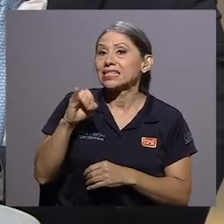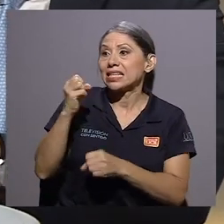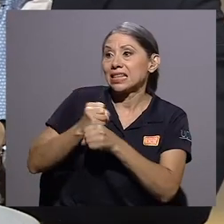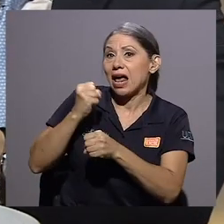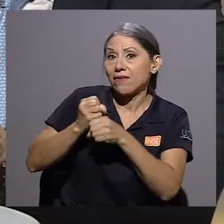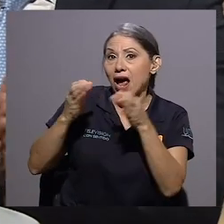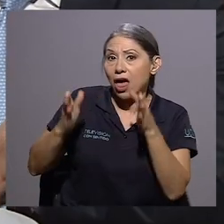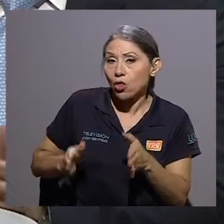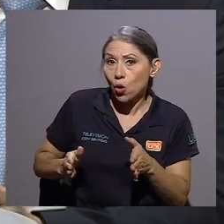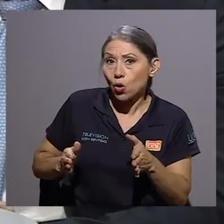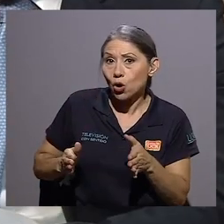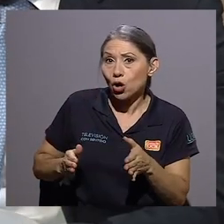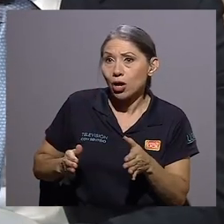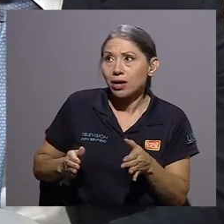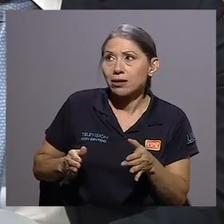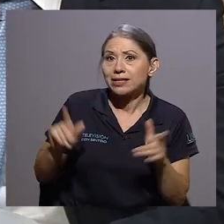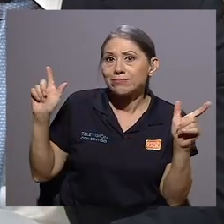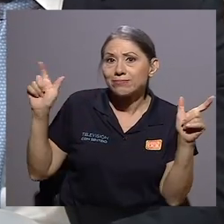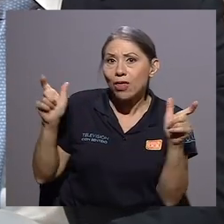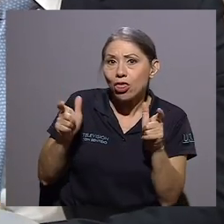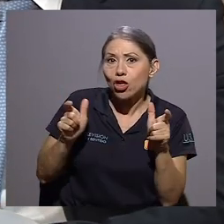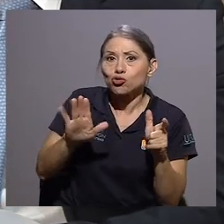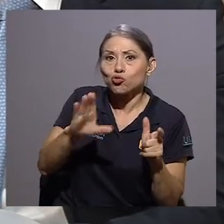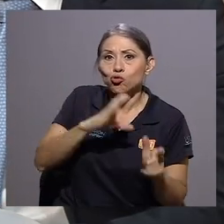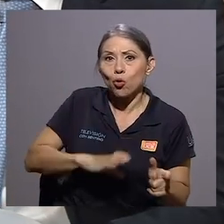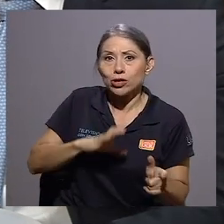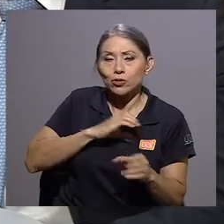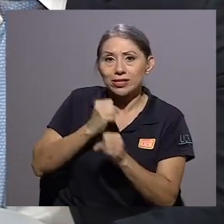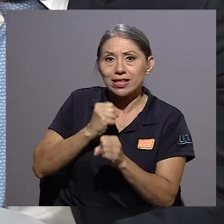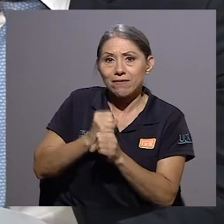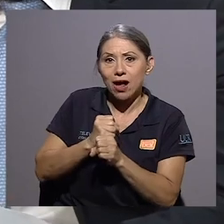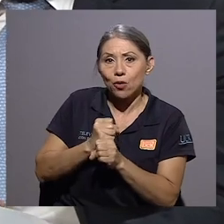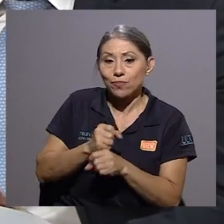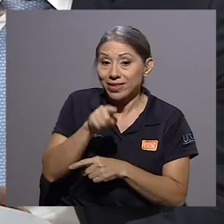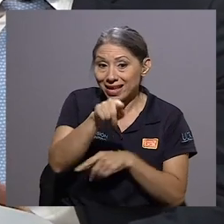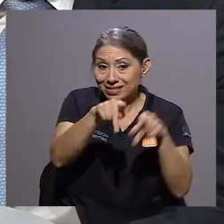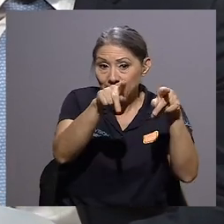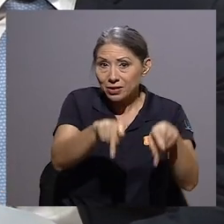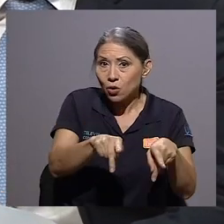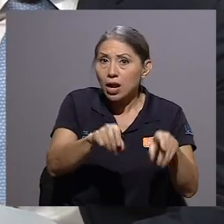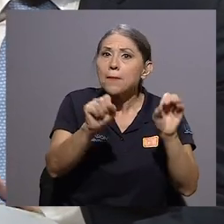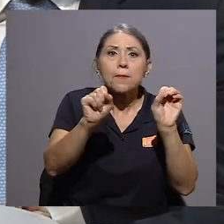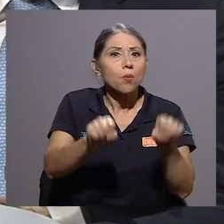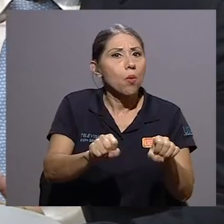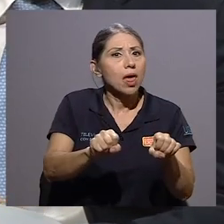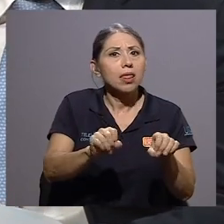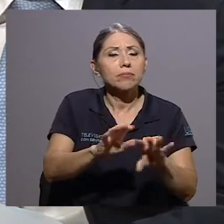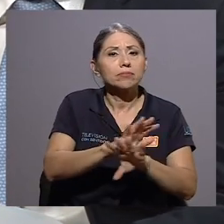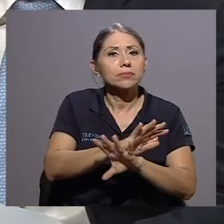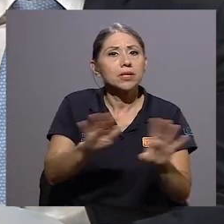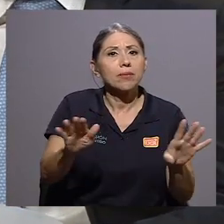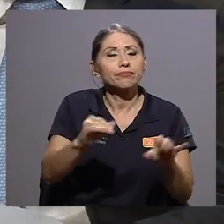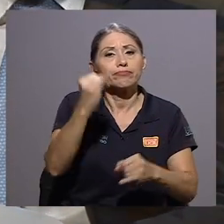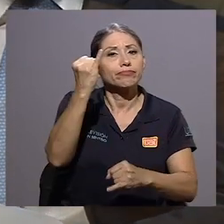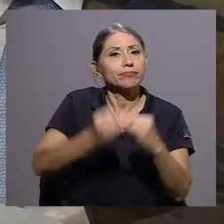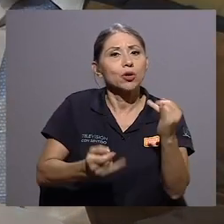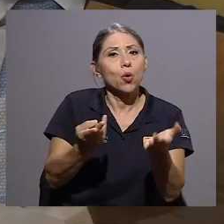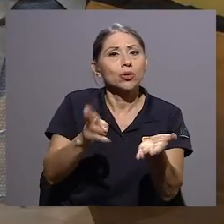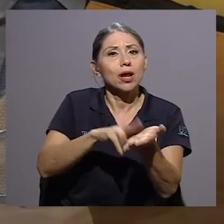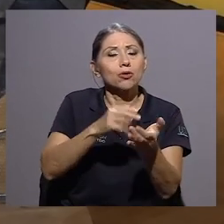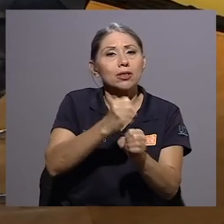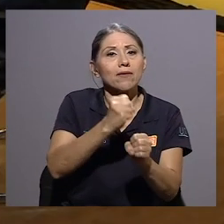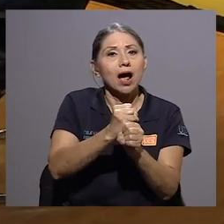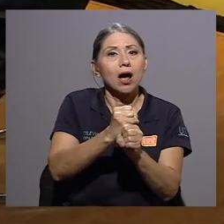disminución de sus condiciones, lo que el trabajador puede hacer es dar por roto el contrato de trabajo de conformidad con el artículo 83.